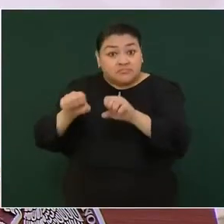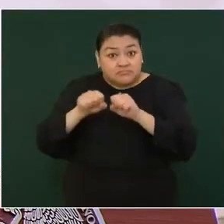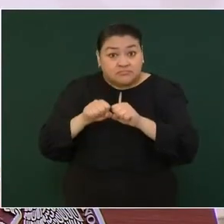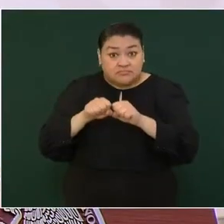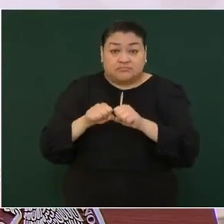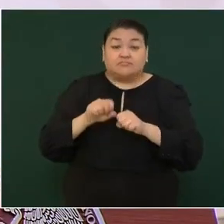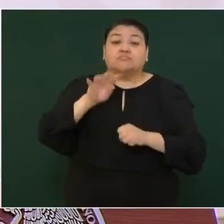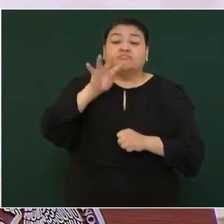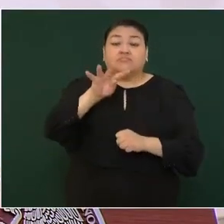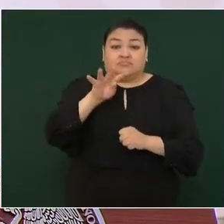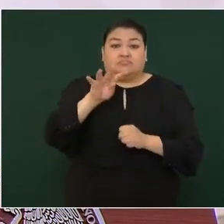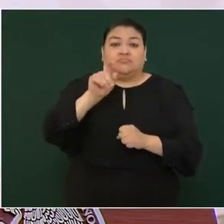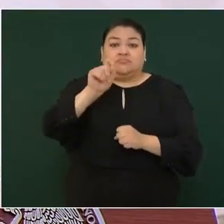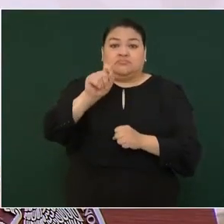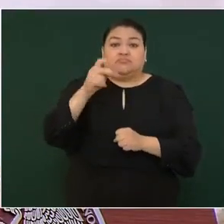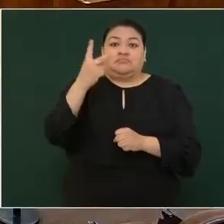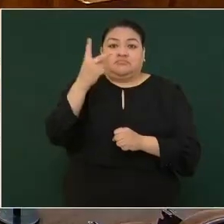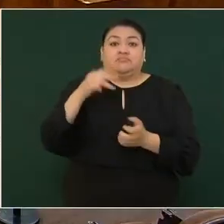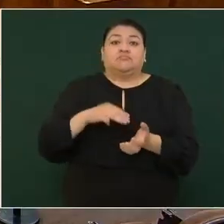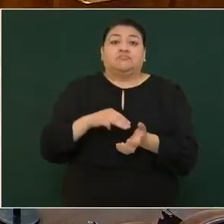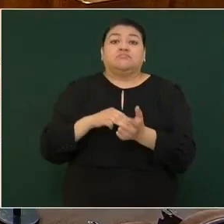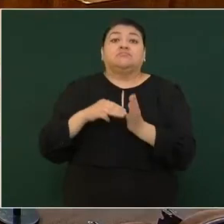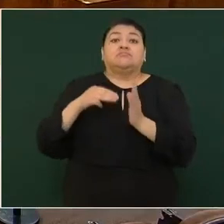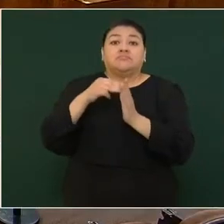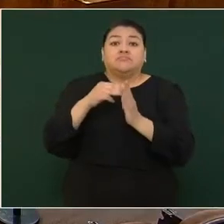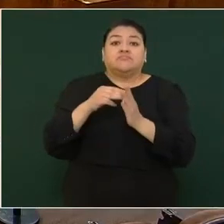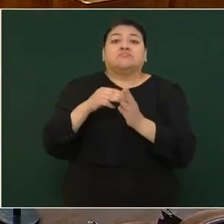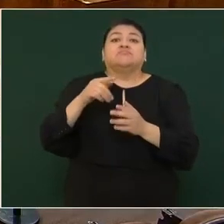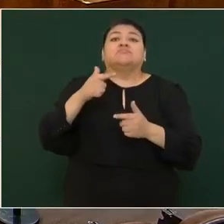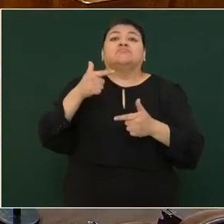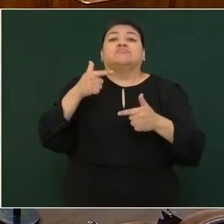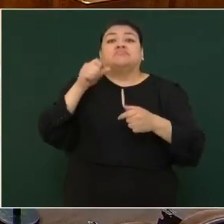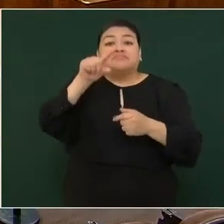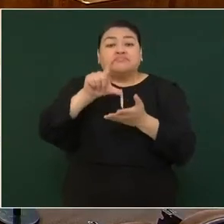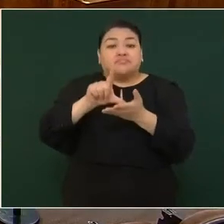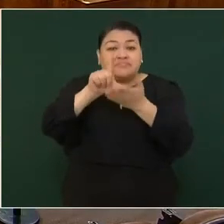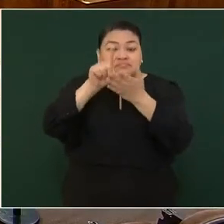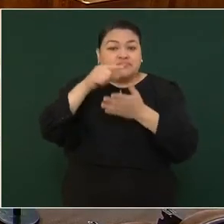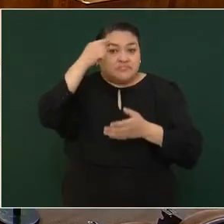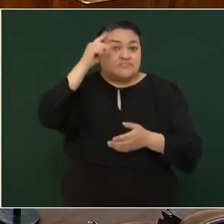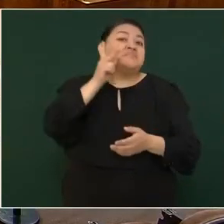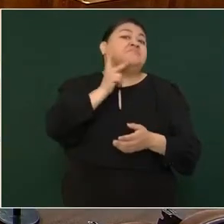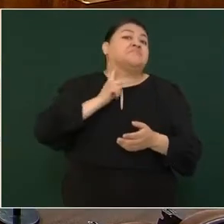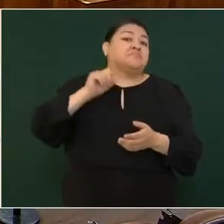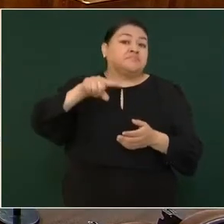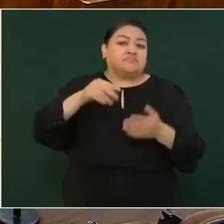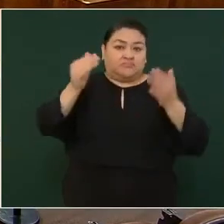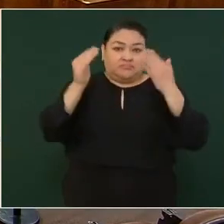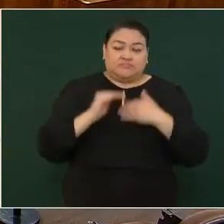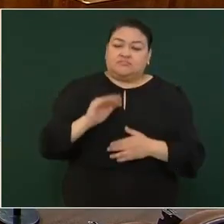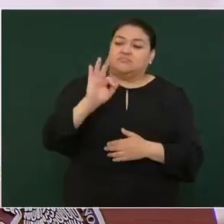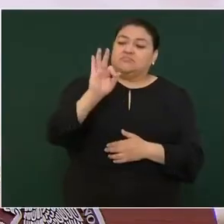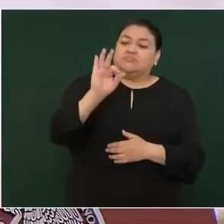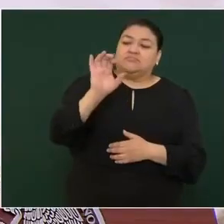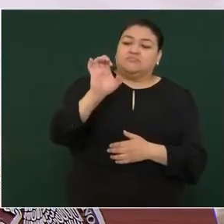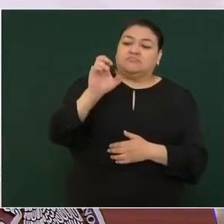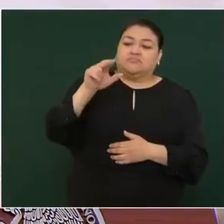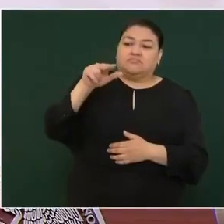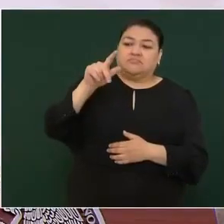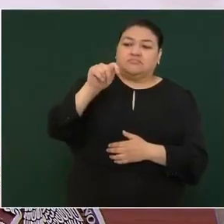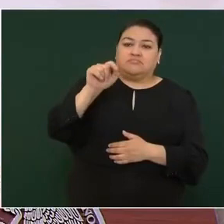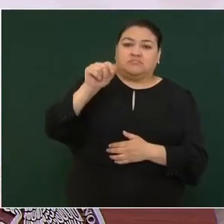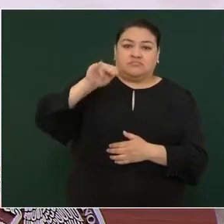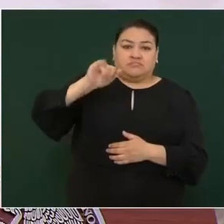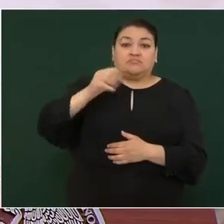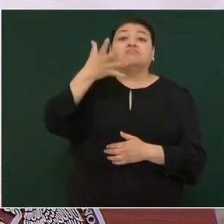millones de litros de combustible robado, también 10 kilogramos de fentanilo asegurado.